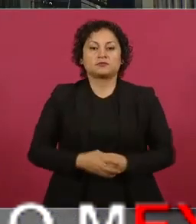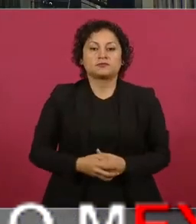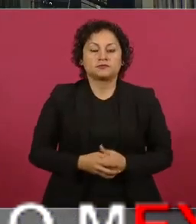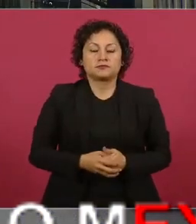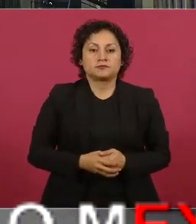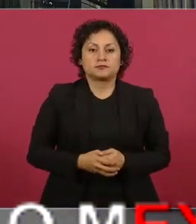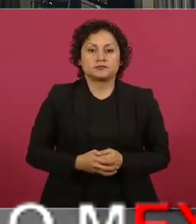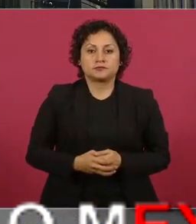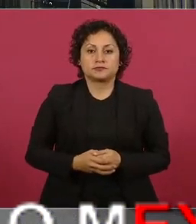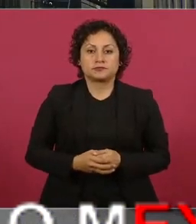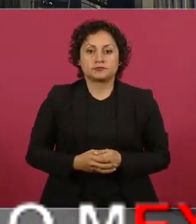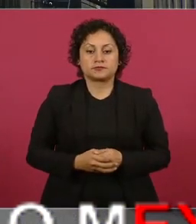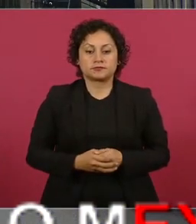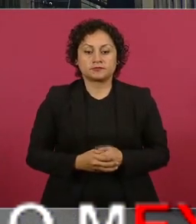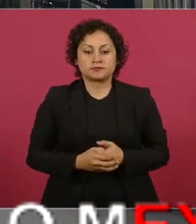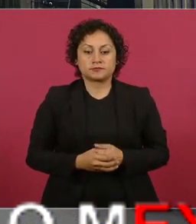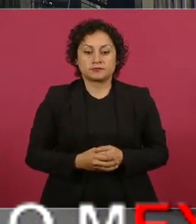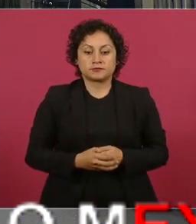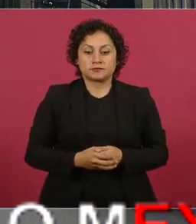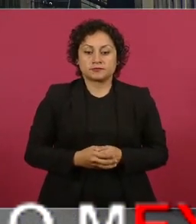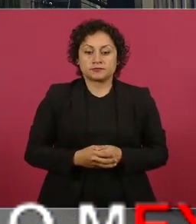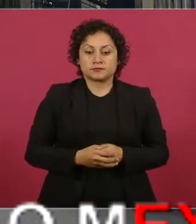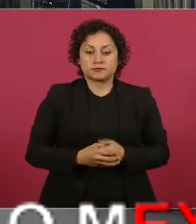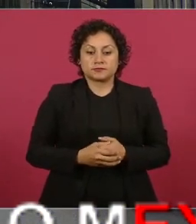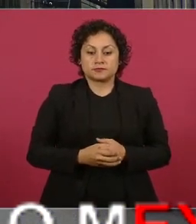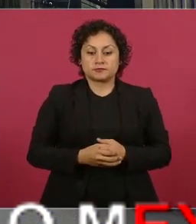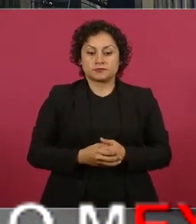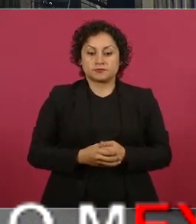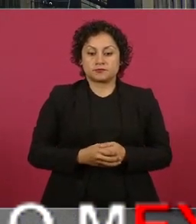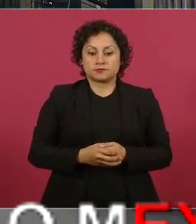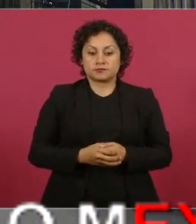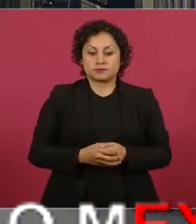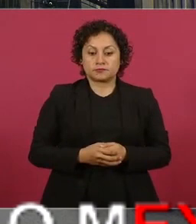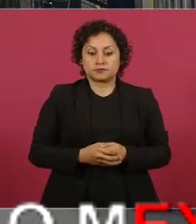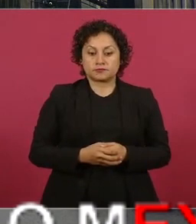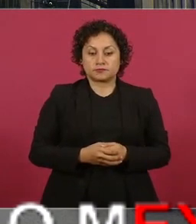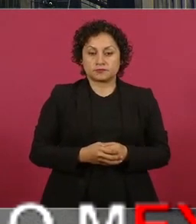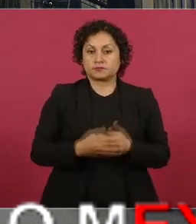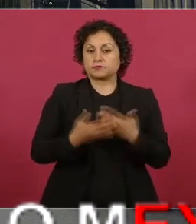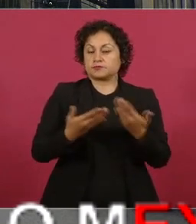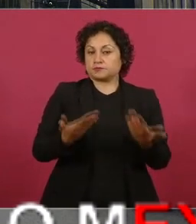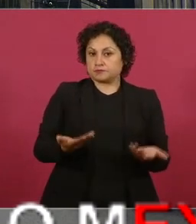pues en eso estábamos